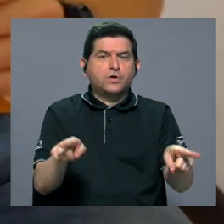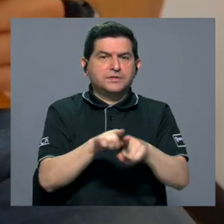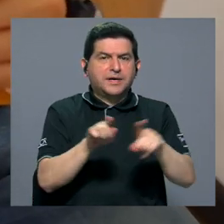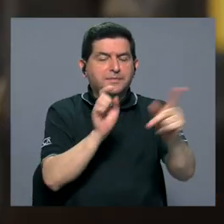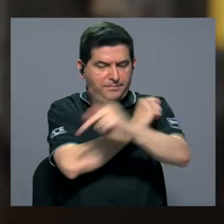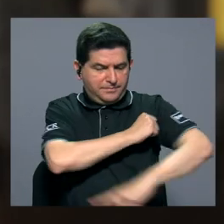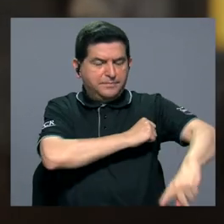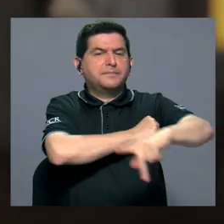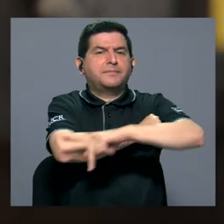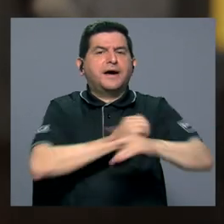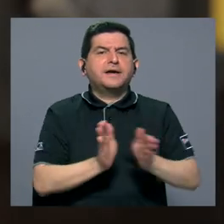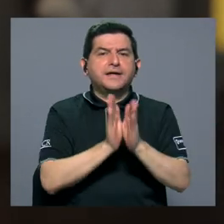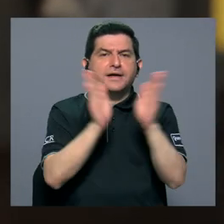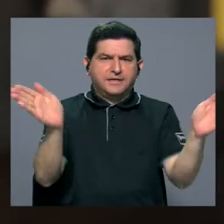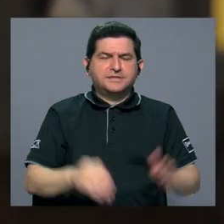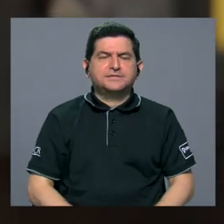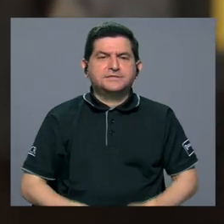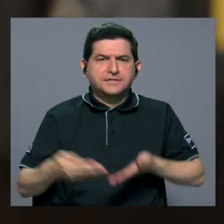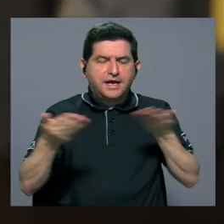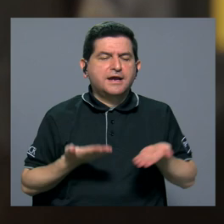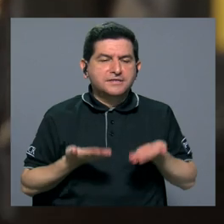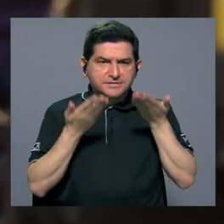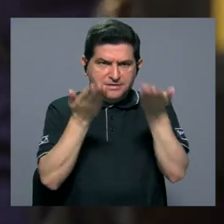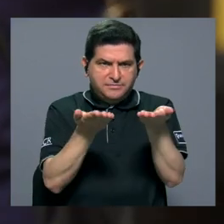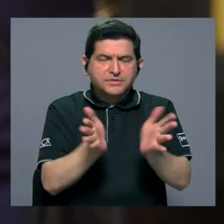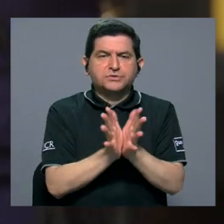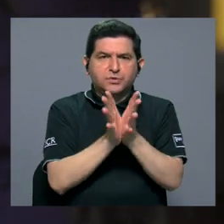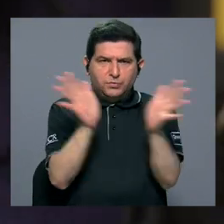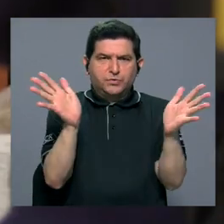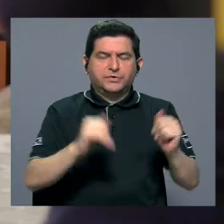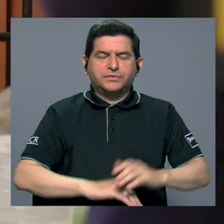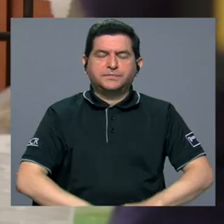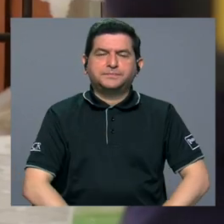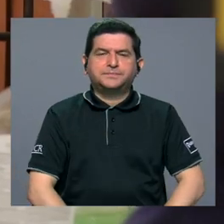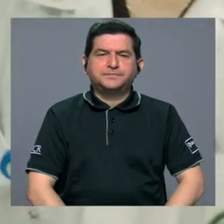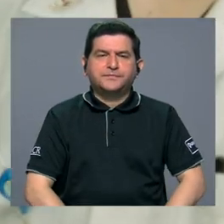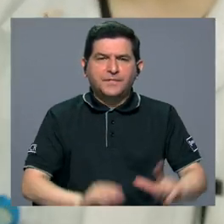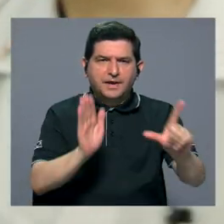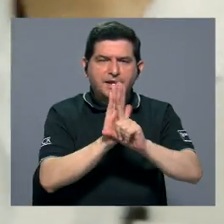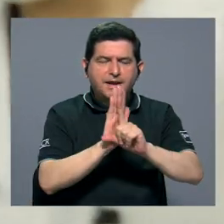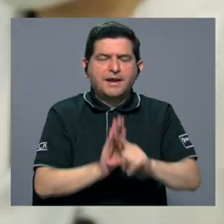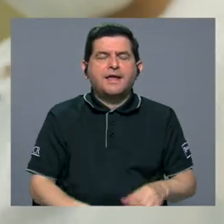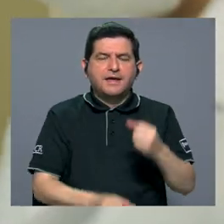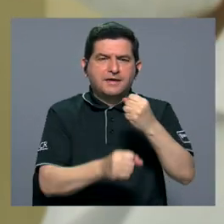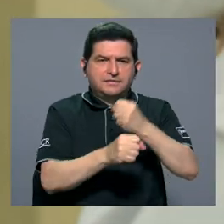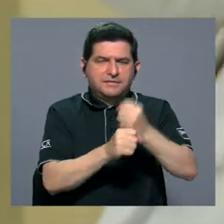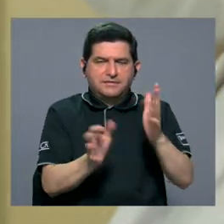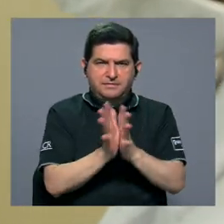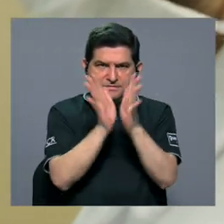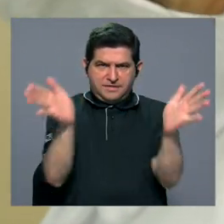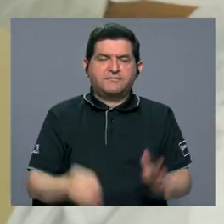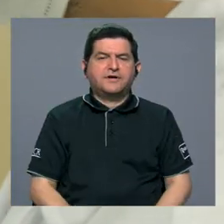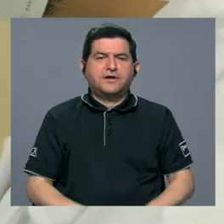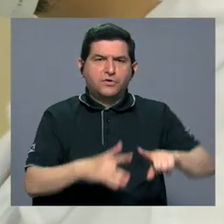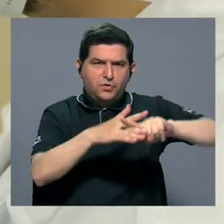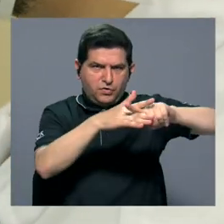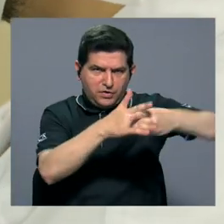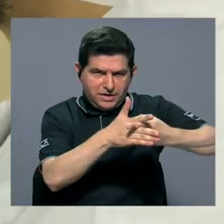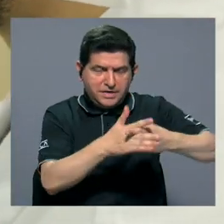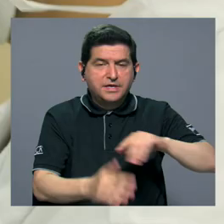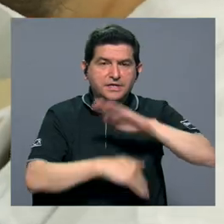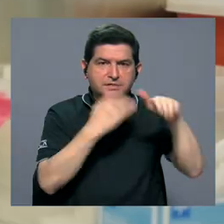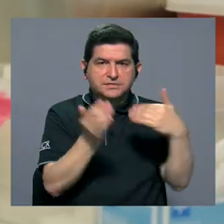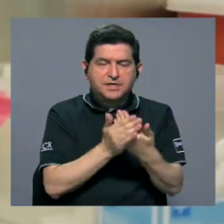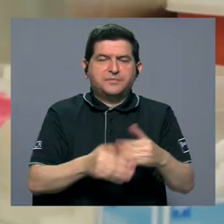funcionarios, sino para el país en general por la prestación de los servicios públicos. La ley Marco de Empleo Público entrará a